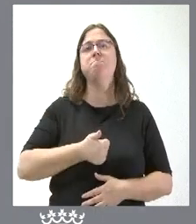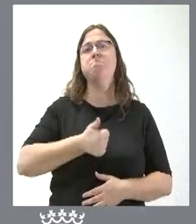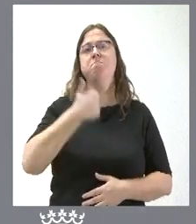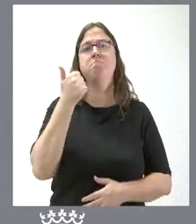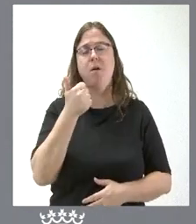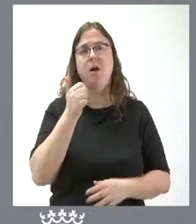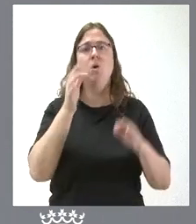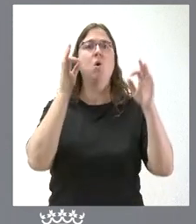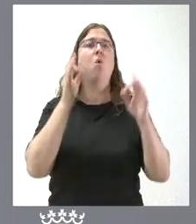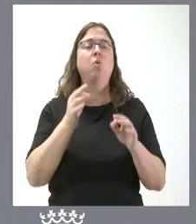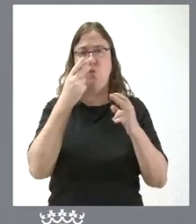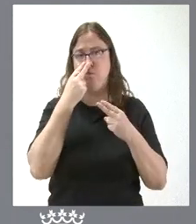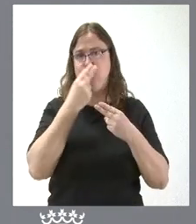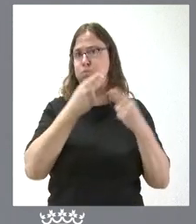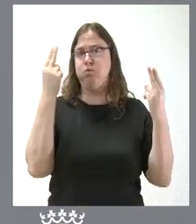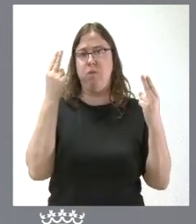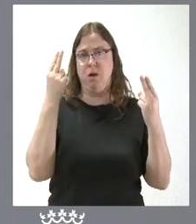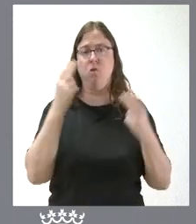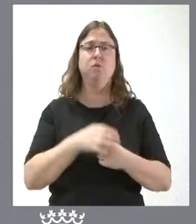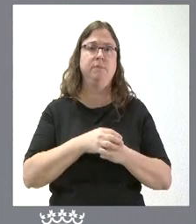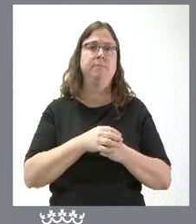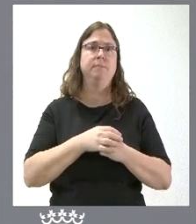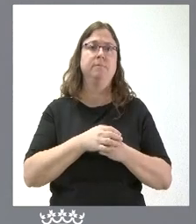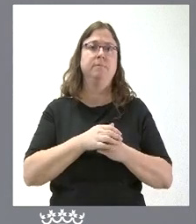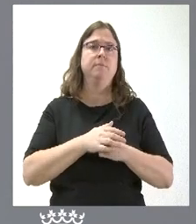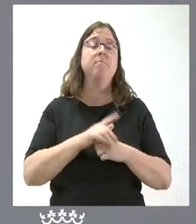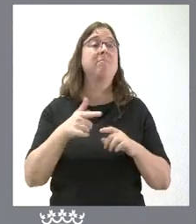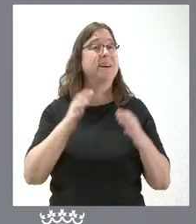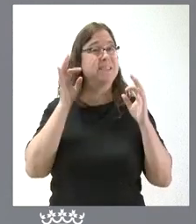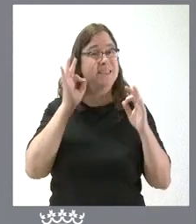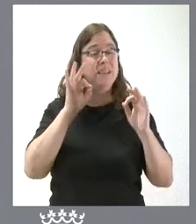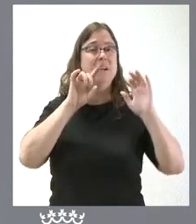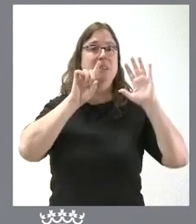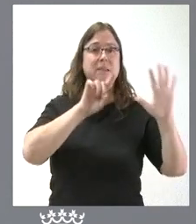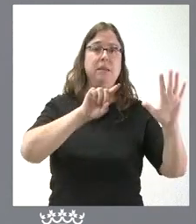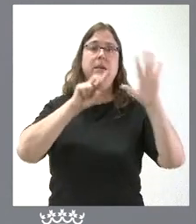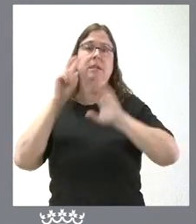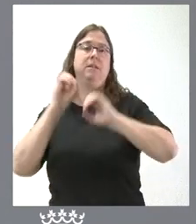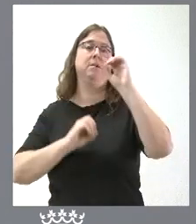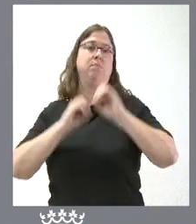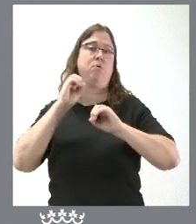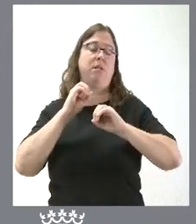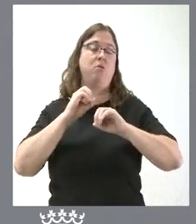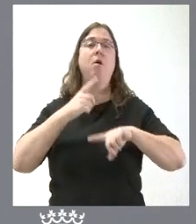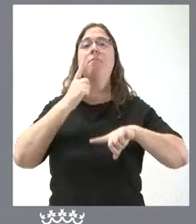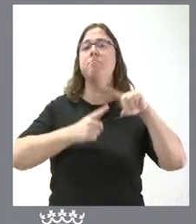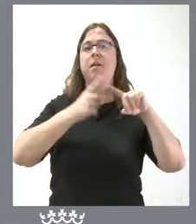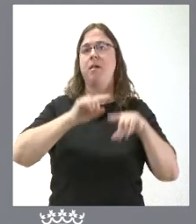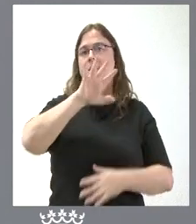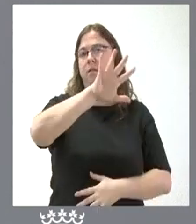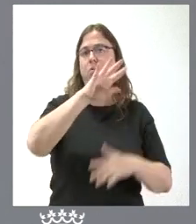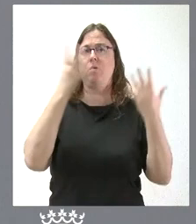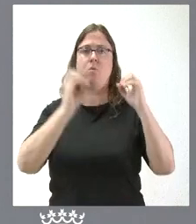a los servicios públicos esenciales dentro de su presupuesto en concreto el 67% frente a una media del 59%